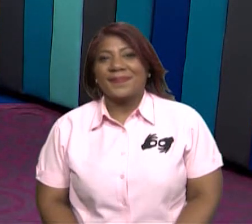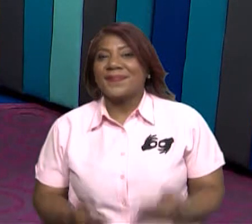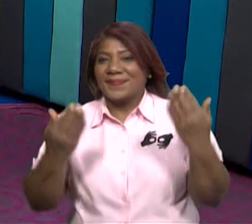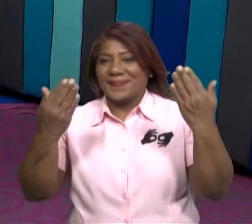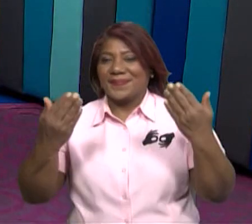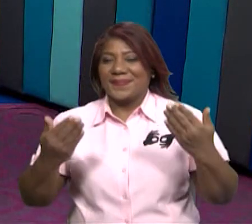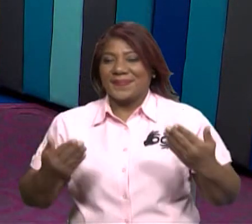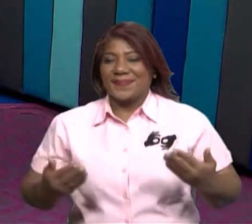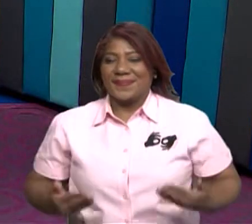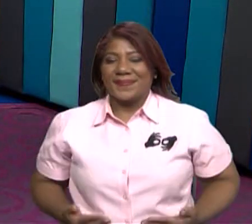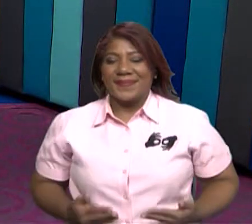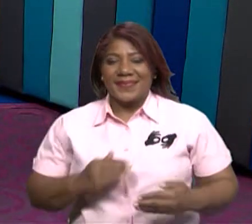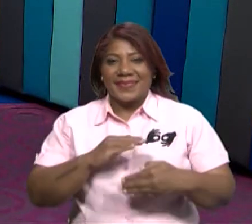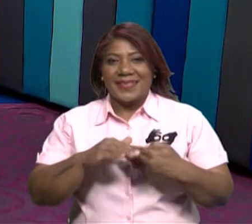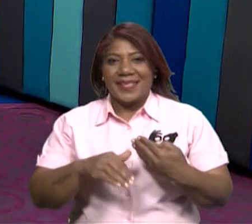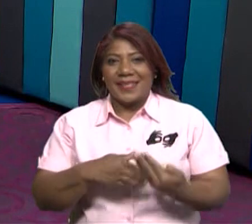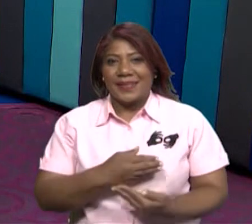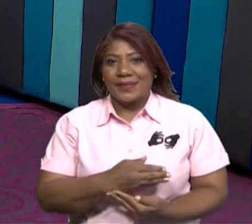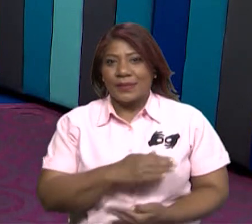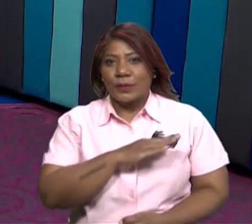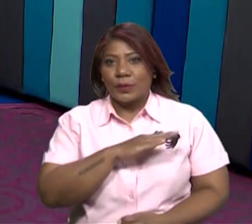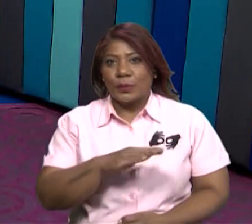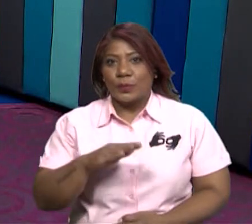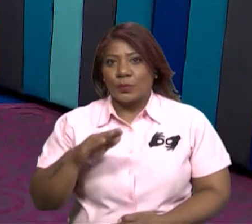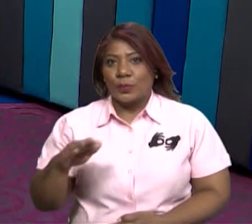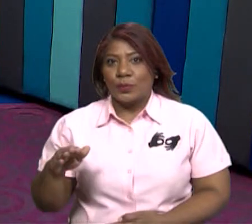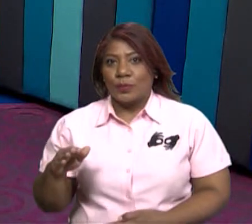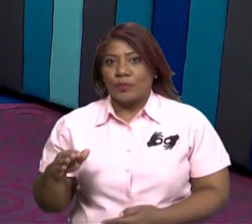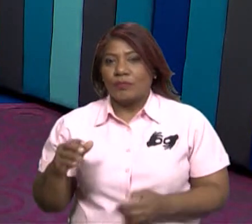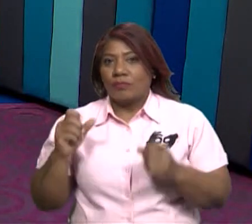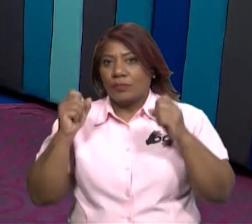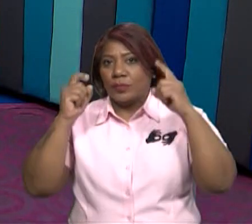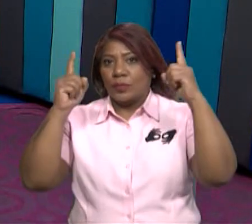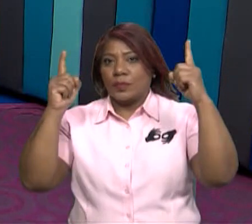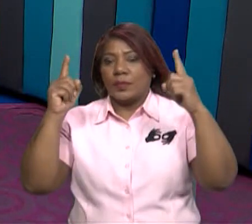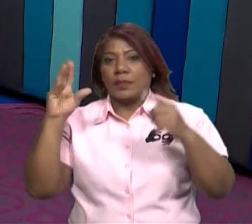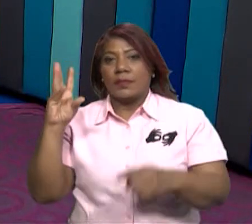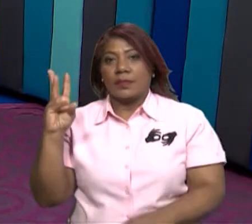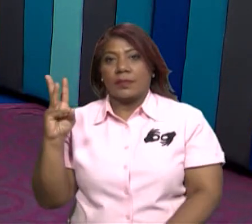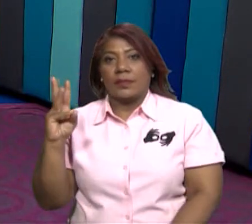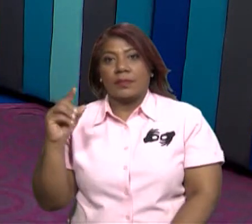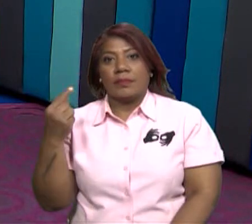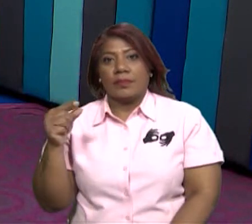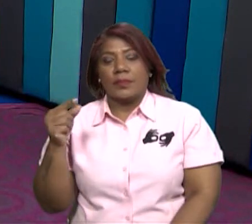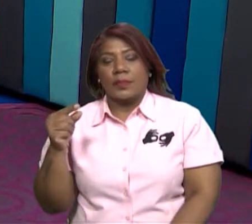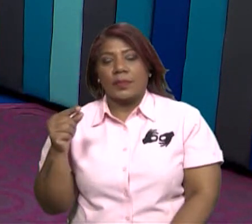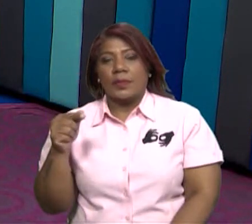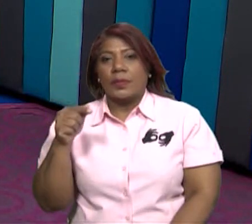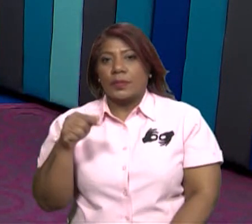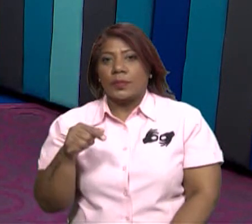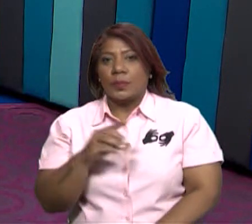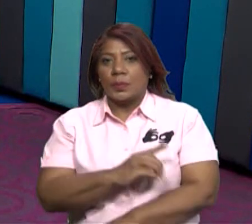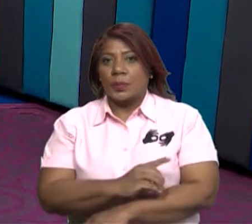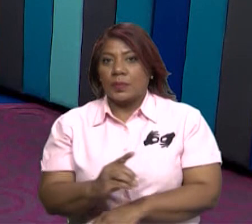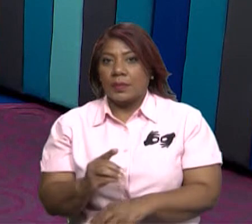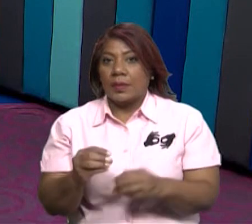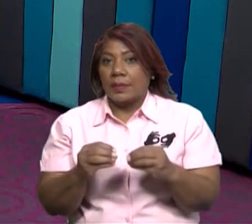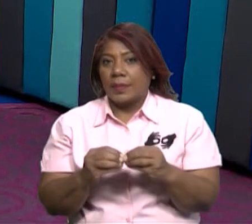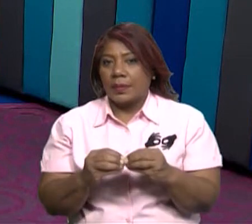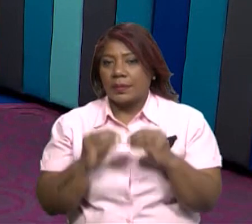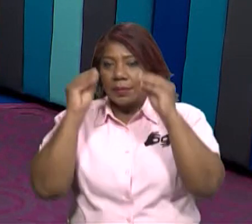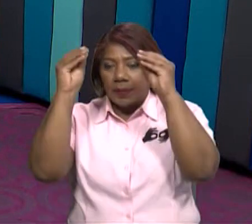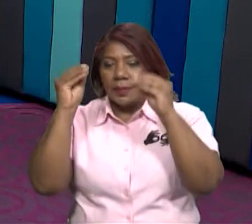Bienvenidos a todos los descubridores de sexto grado, una vez más su maestro Cristian de Gracia